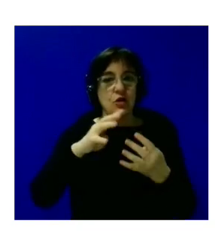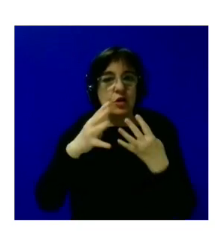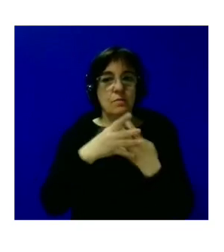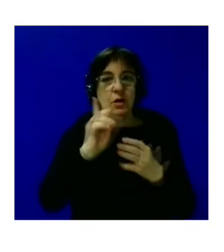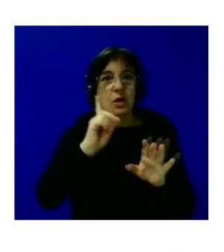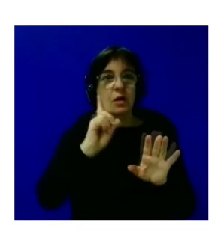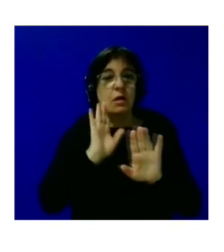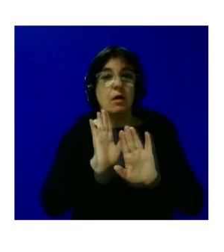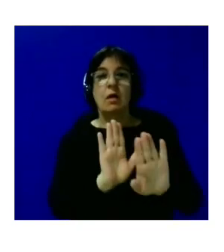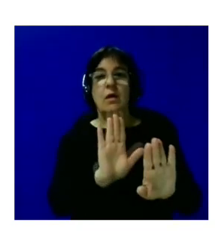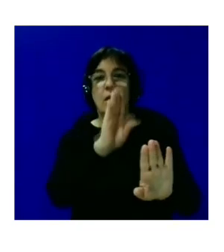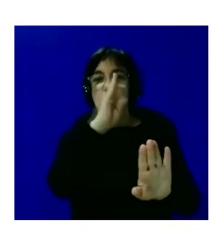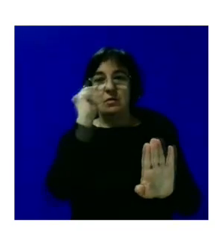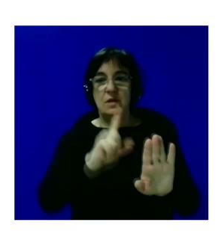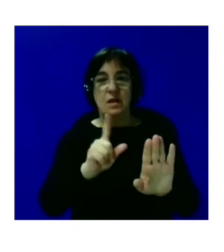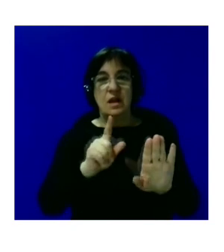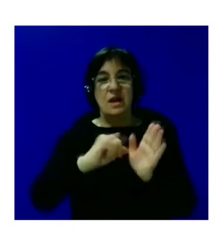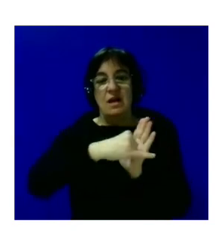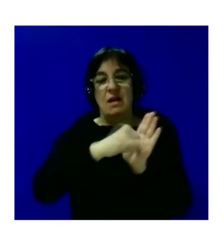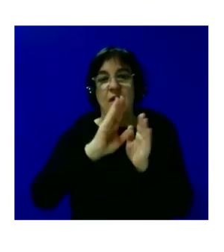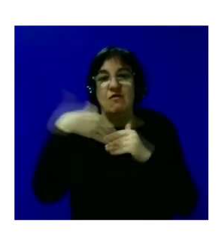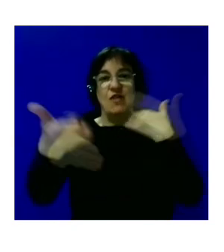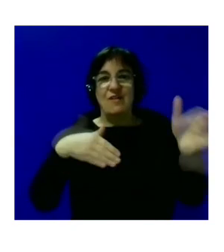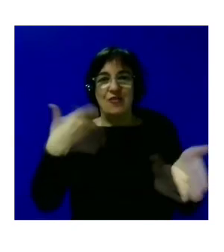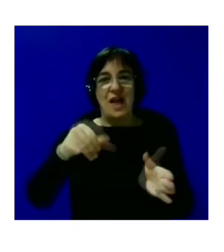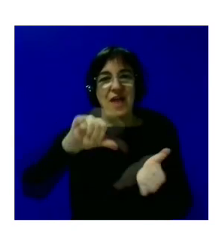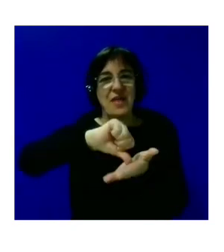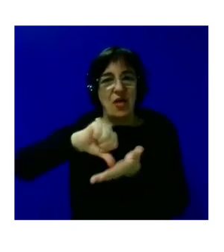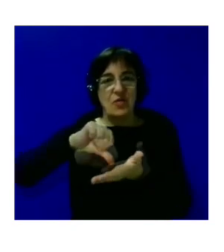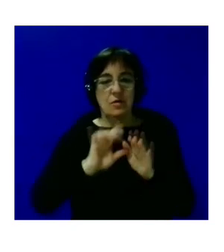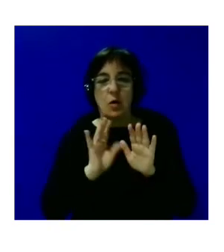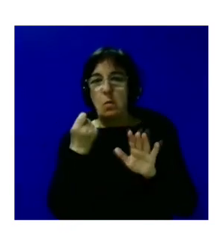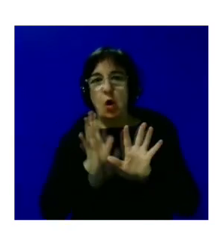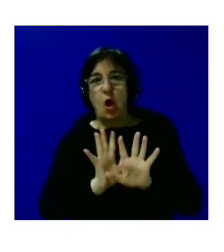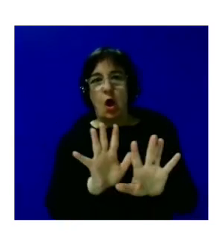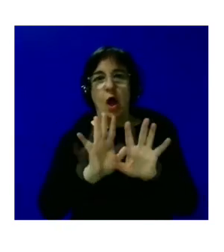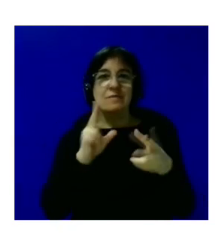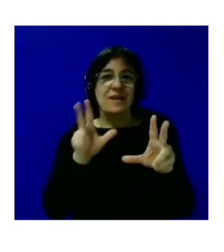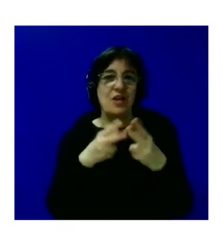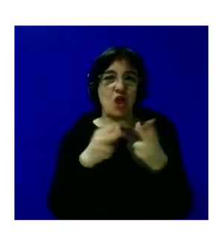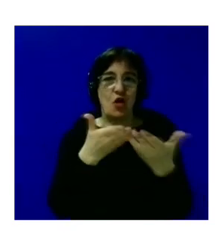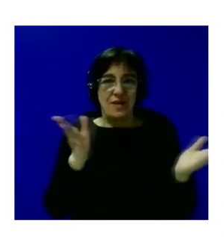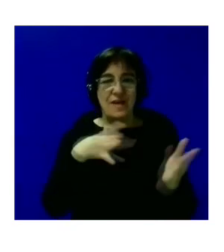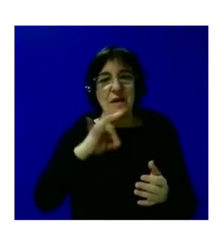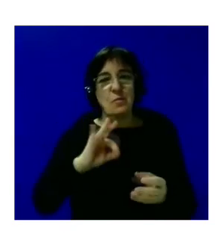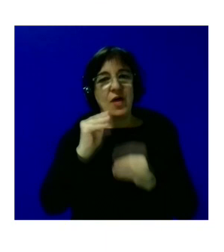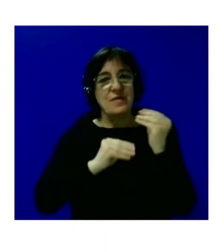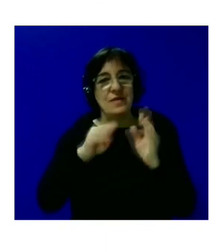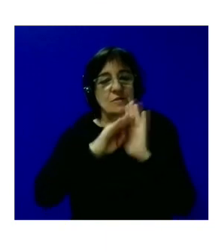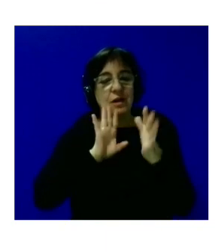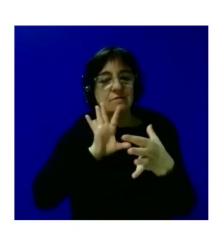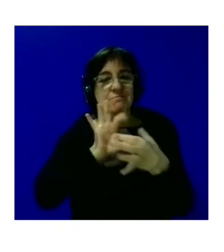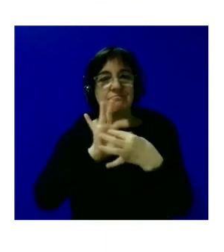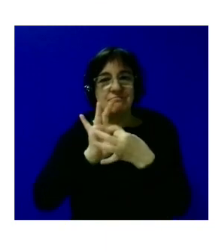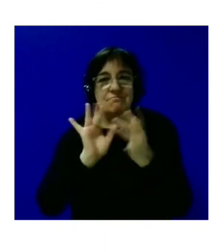queden donde están que al final es en la periferia de las ciudades apartados de la sociedad sino que se pueda establecer una conexión